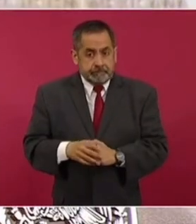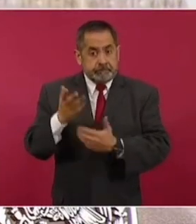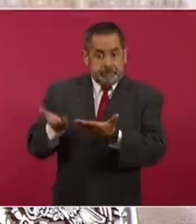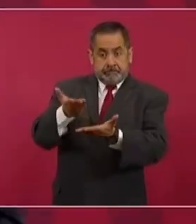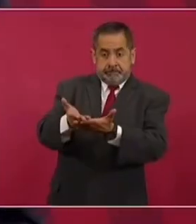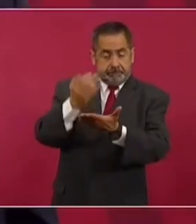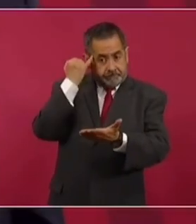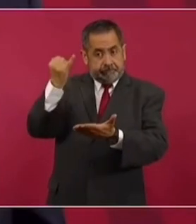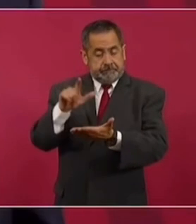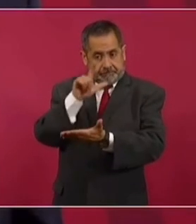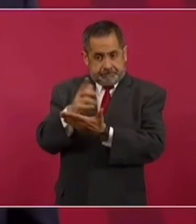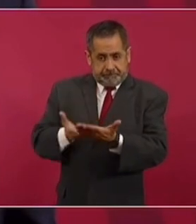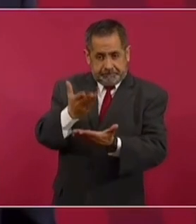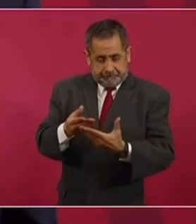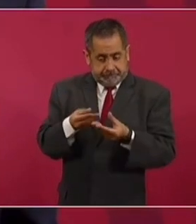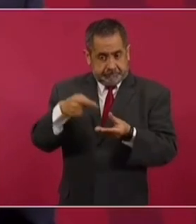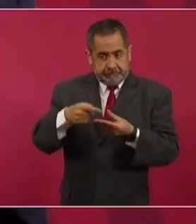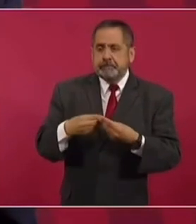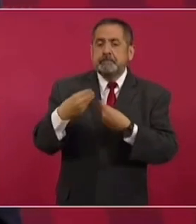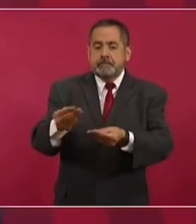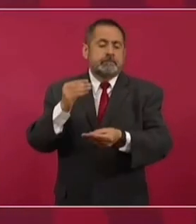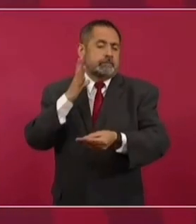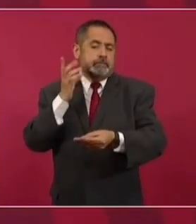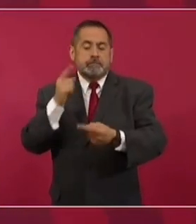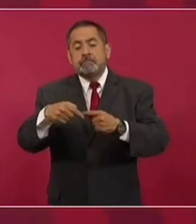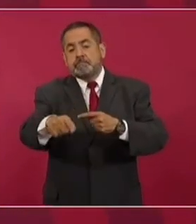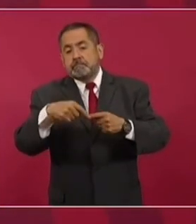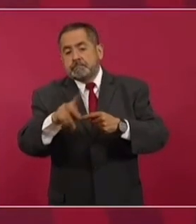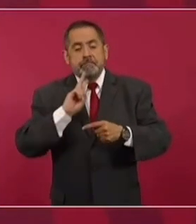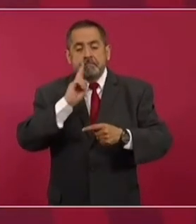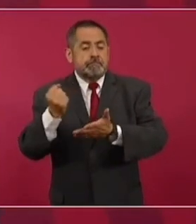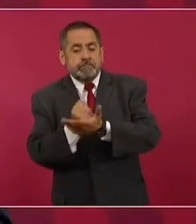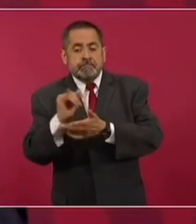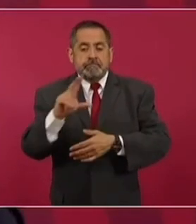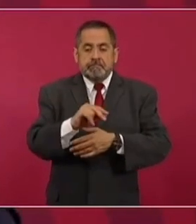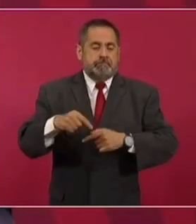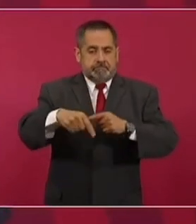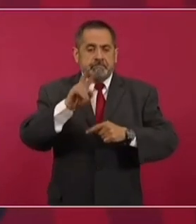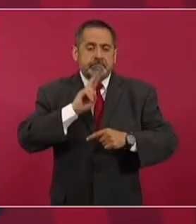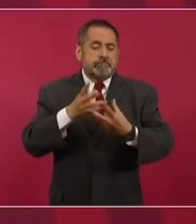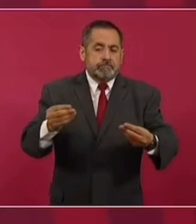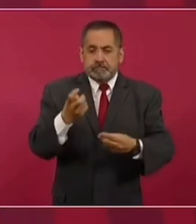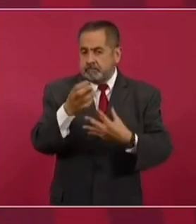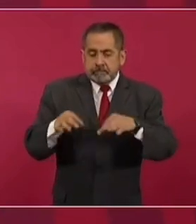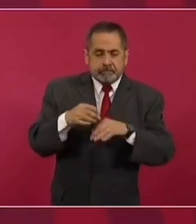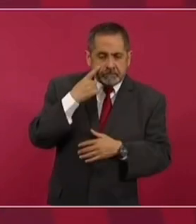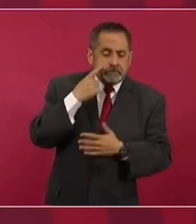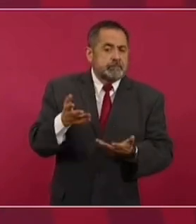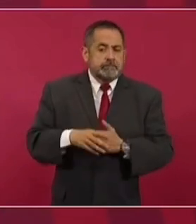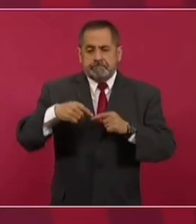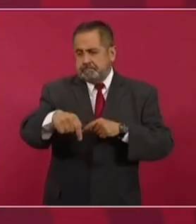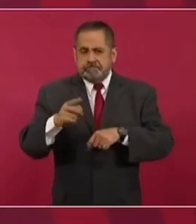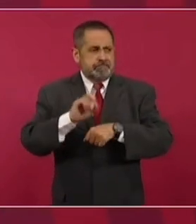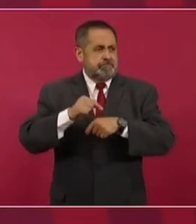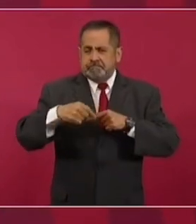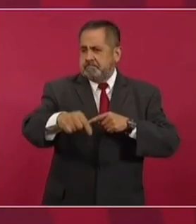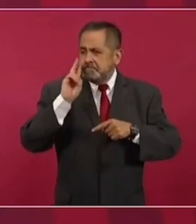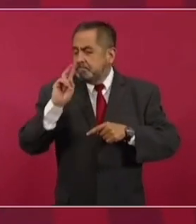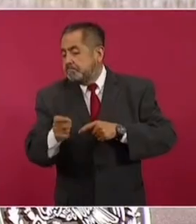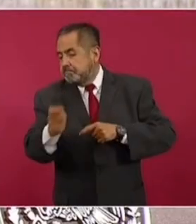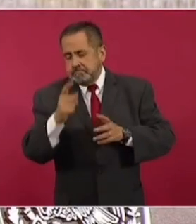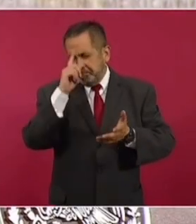en la iniciativa que enviamos a la Cámara, que está por resolverse. Y va a ser muy importante darle seguimiento a estos días. Yo creo que